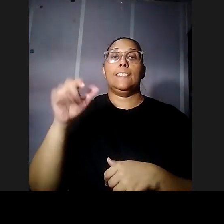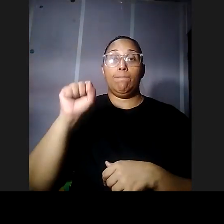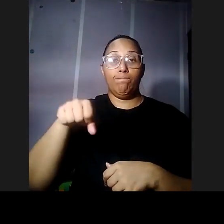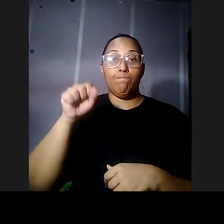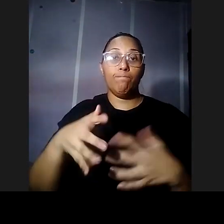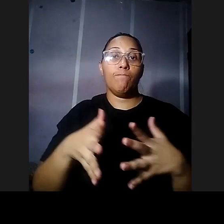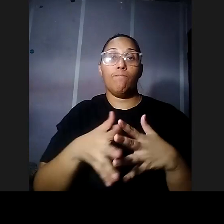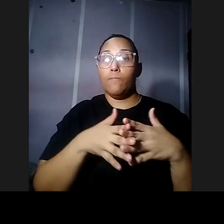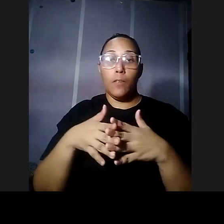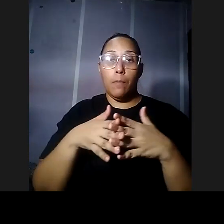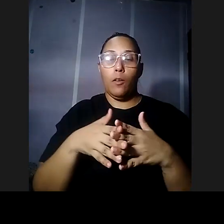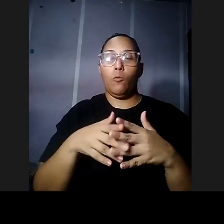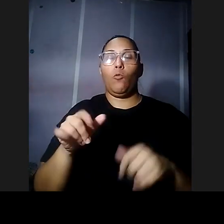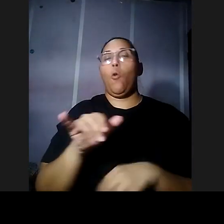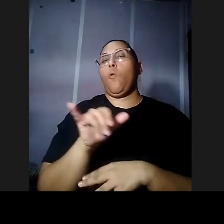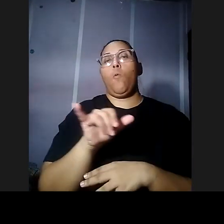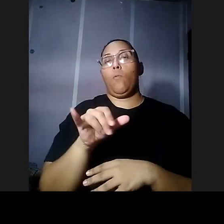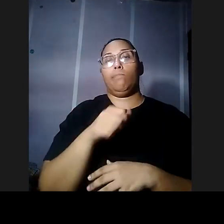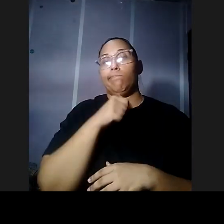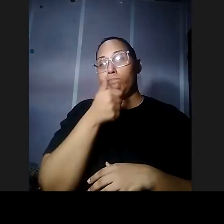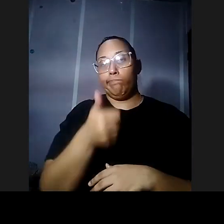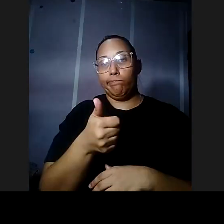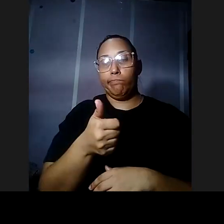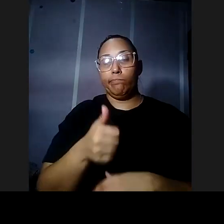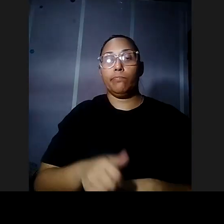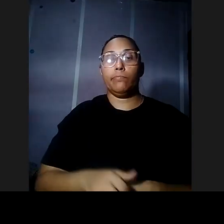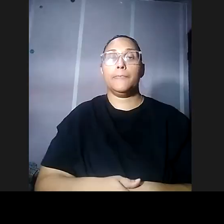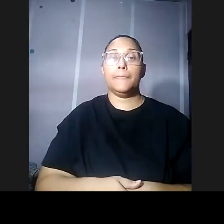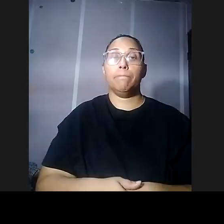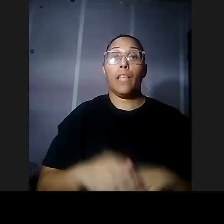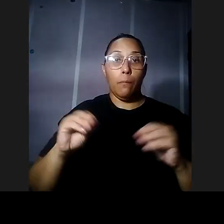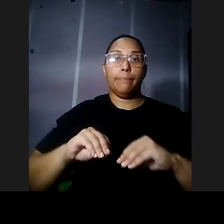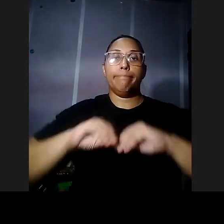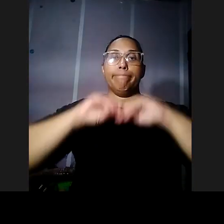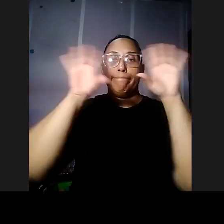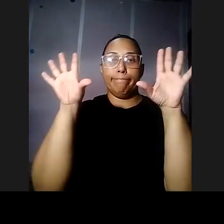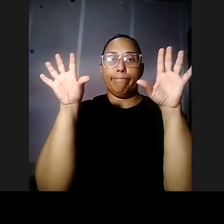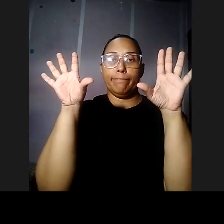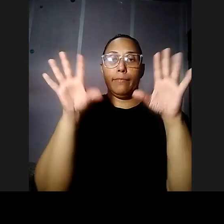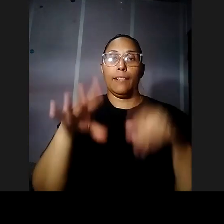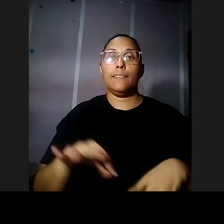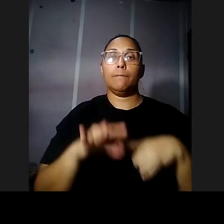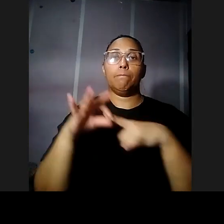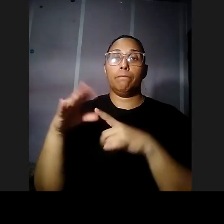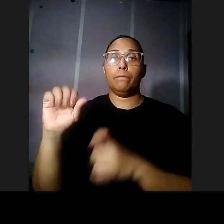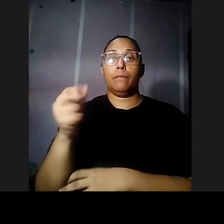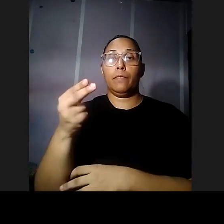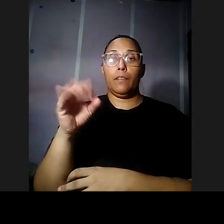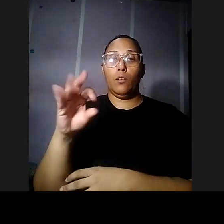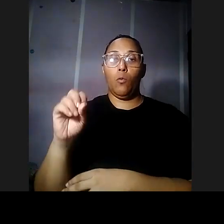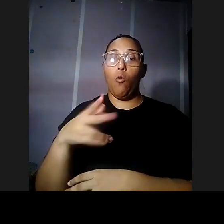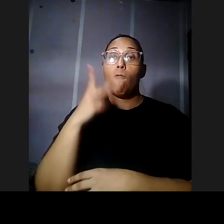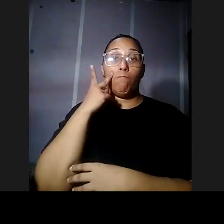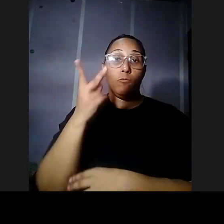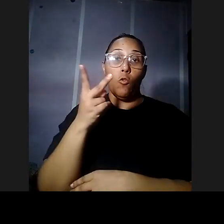es la que Ashford descubre y ahí es que se hace la aclaración más tarde del descubrimiento de Ashford que lo que él vio no era